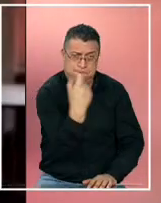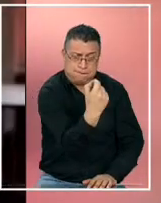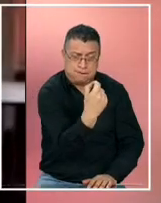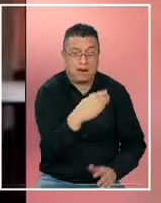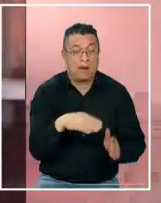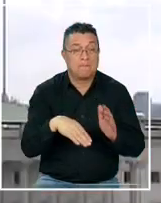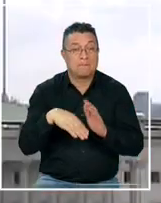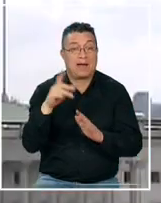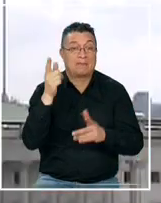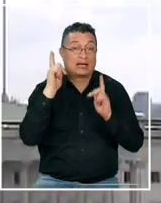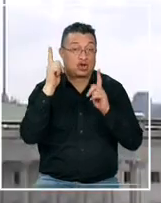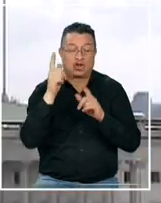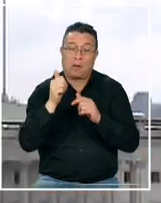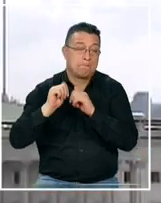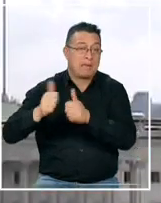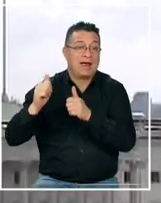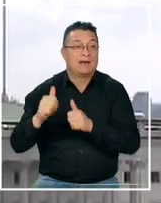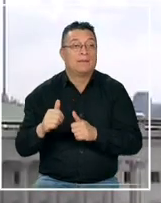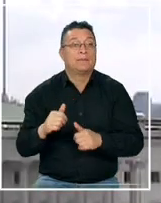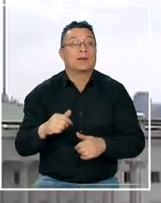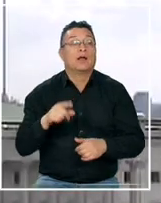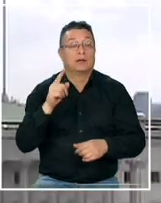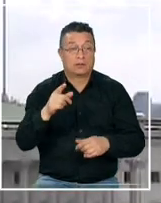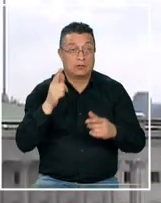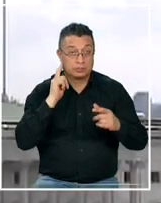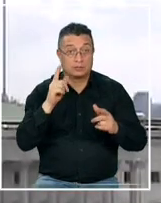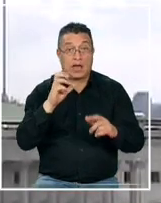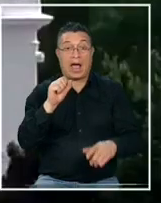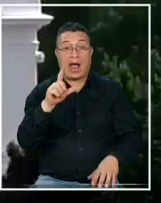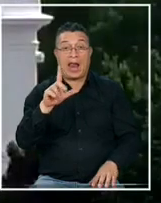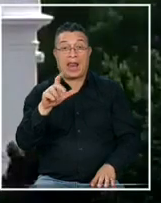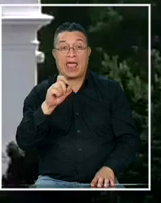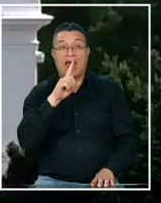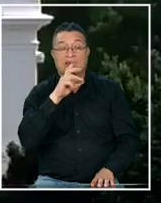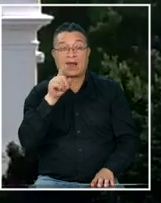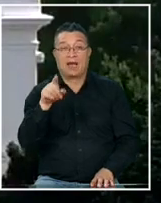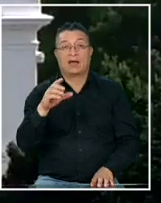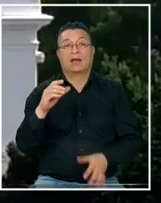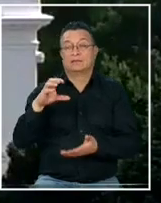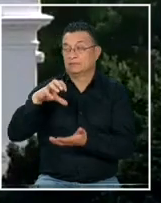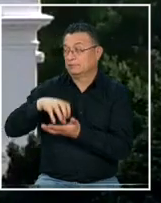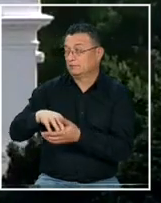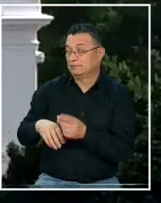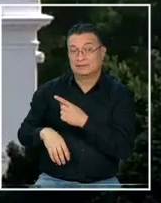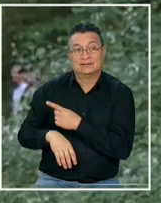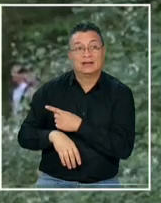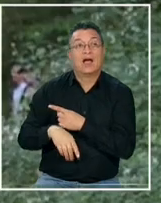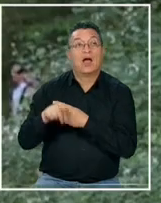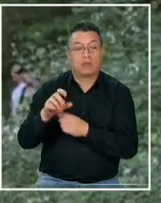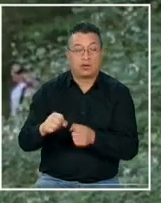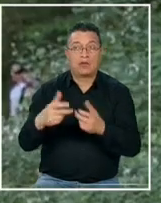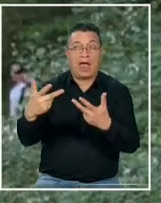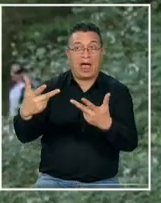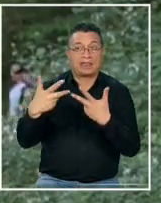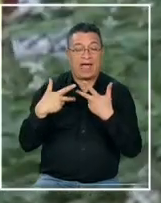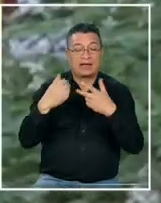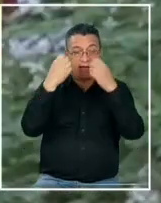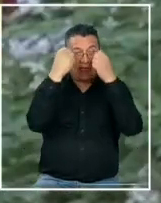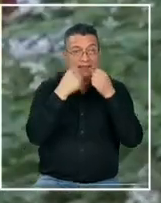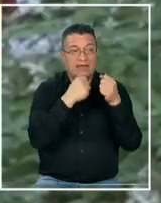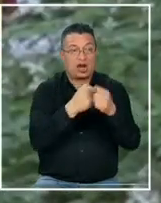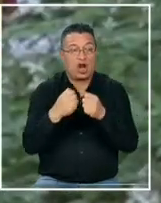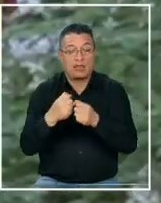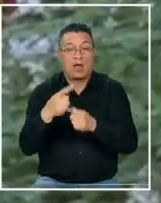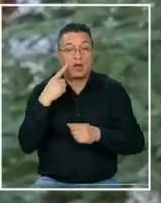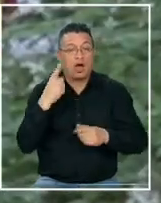allá de la velocidad del sonido el accidente hizo que se declarara alerta elevada en el Capitolio frente a lo que podría haber sido un ataque terrorista aunque los